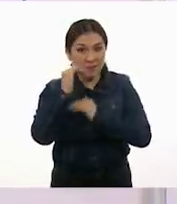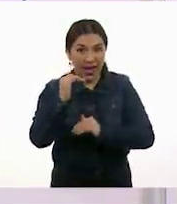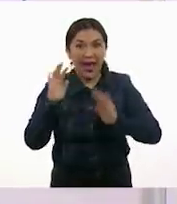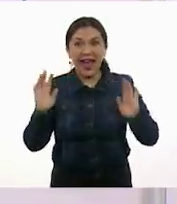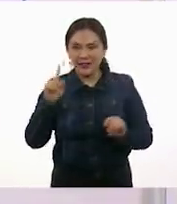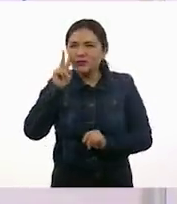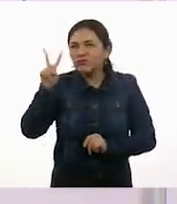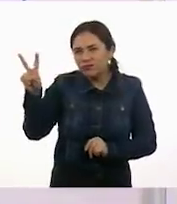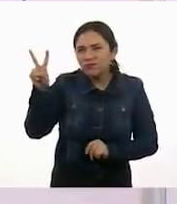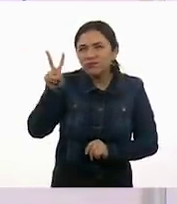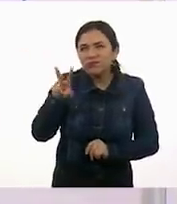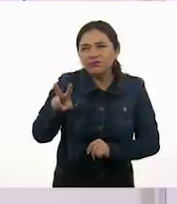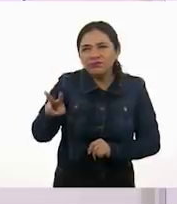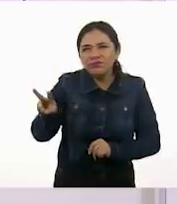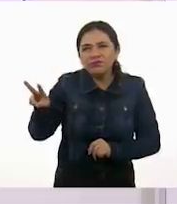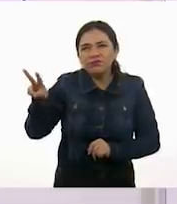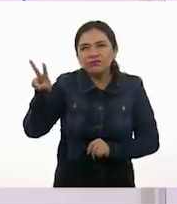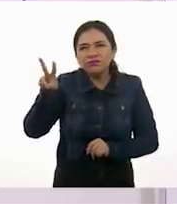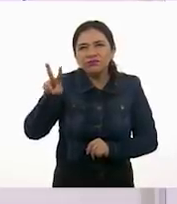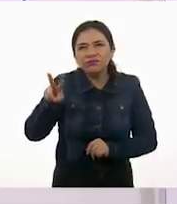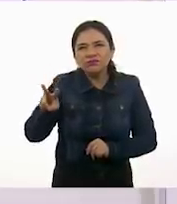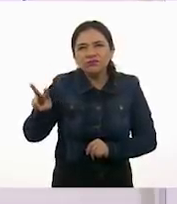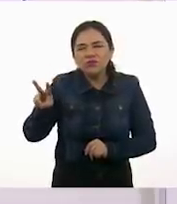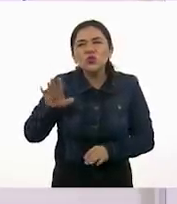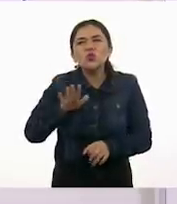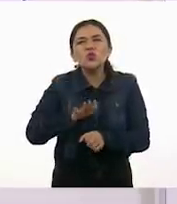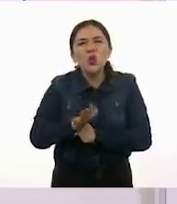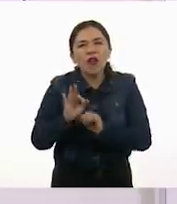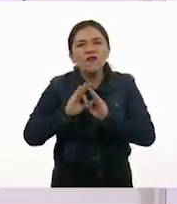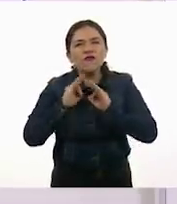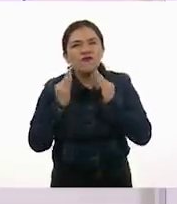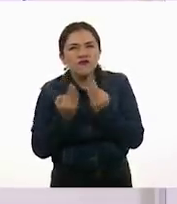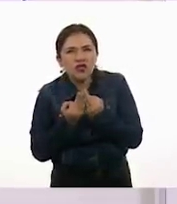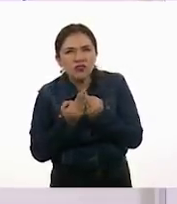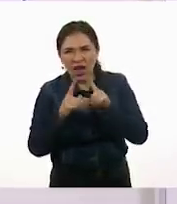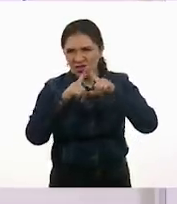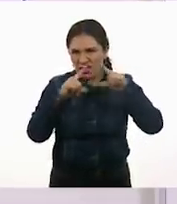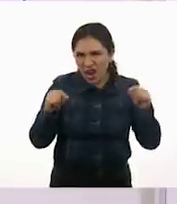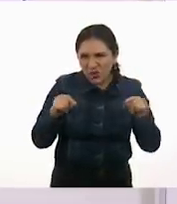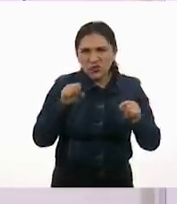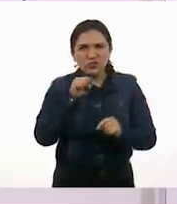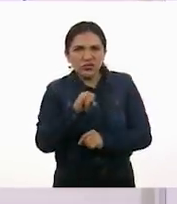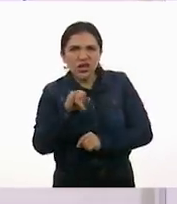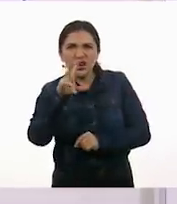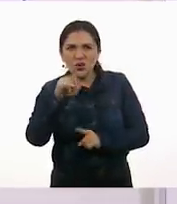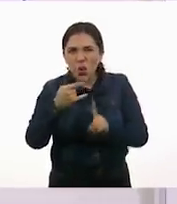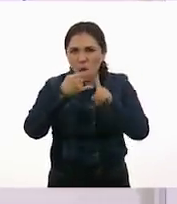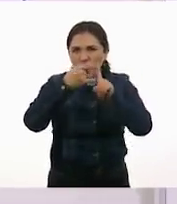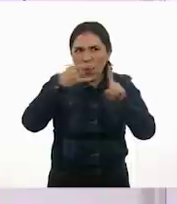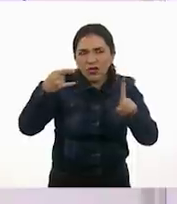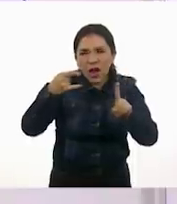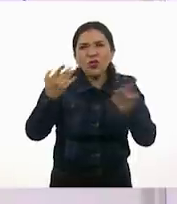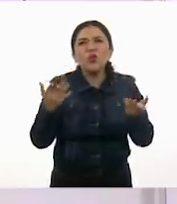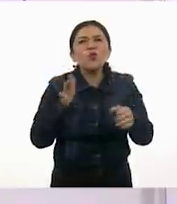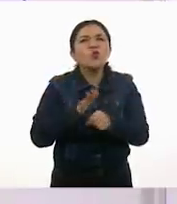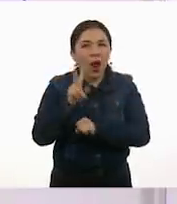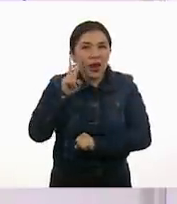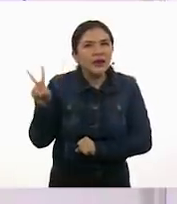Vean qué piezas. Vean qué triángulos. Si no utiliza triángulos, si tiene cuadrados, si no los tiene.